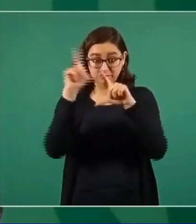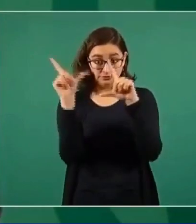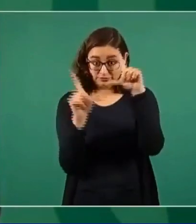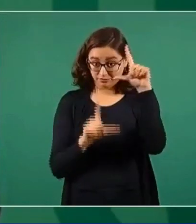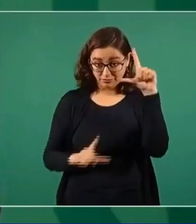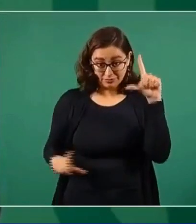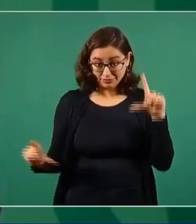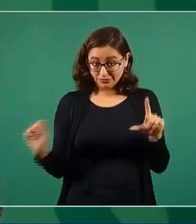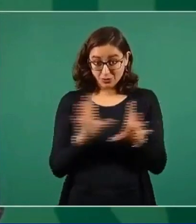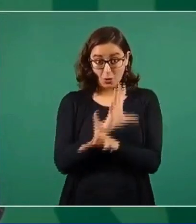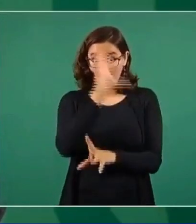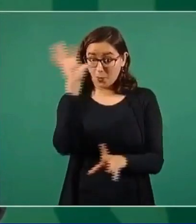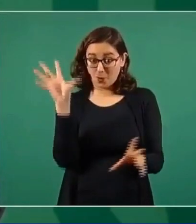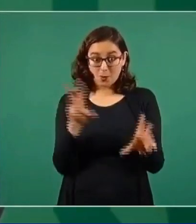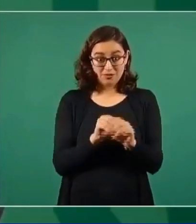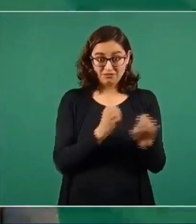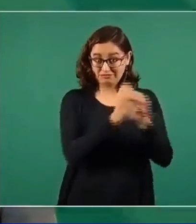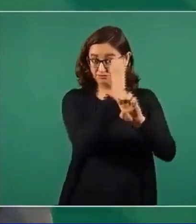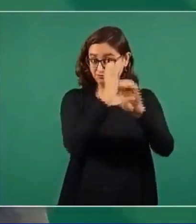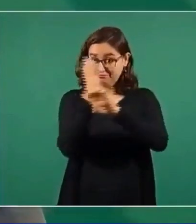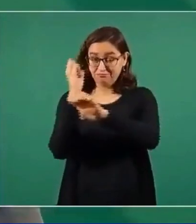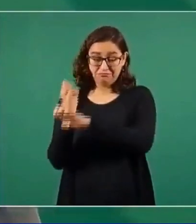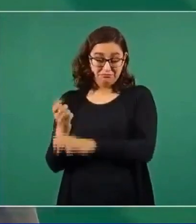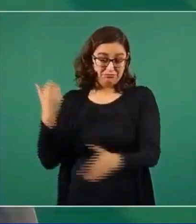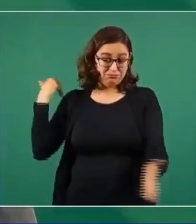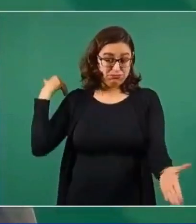todo el país, ¿eh? Y de tiempo atrás.